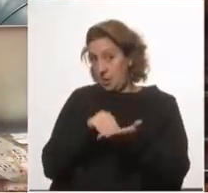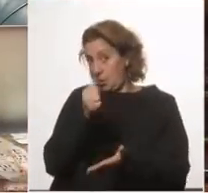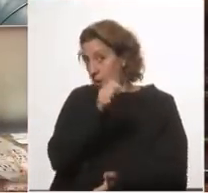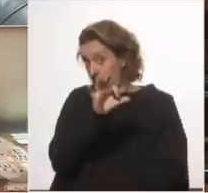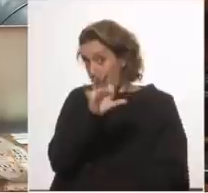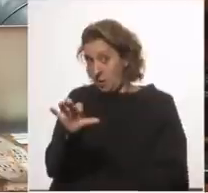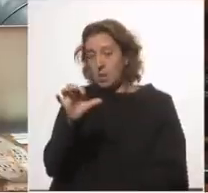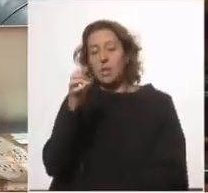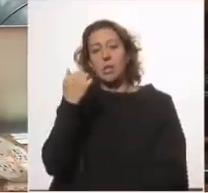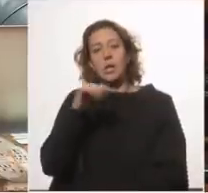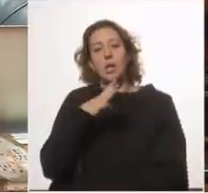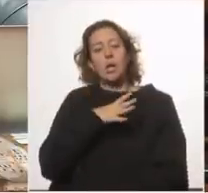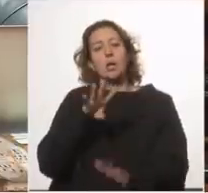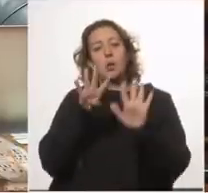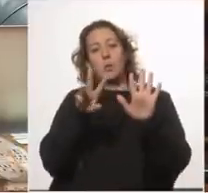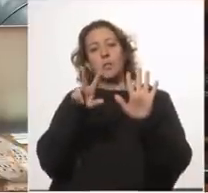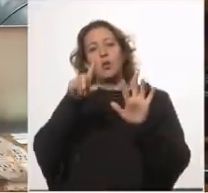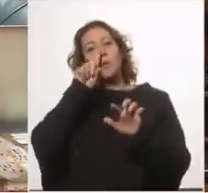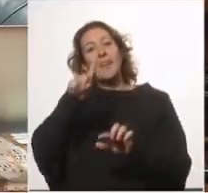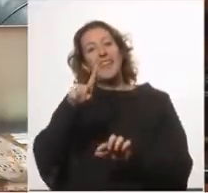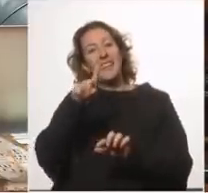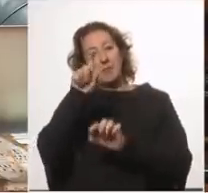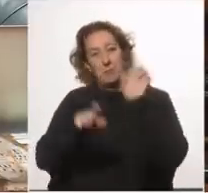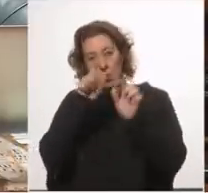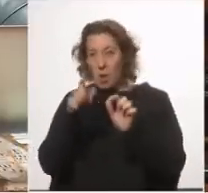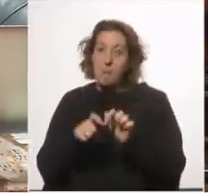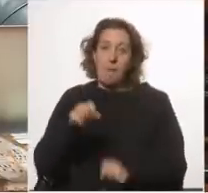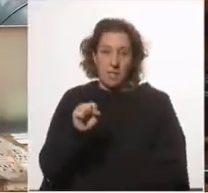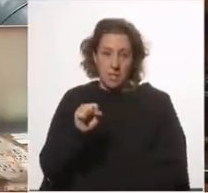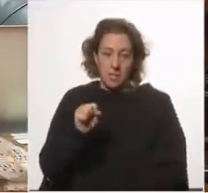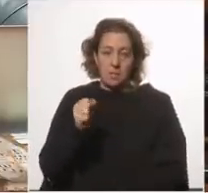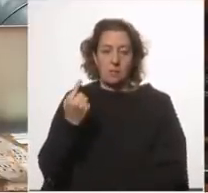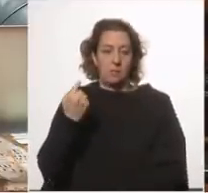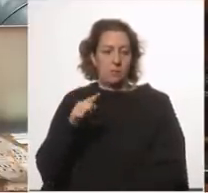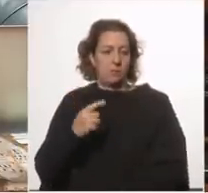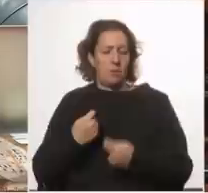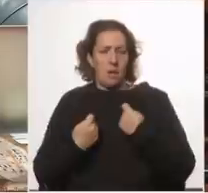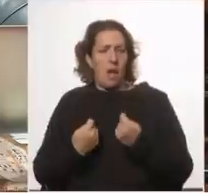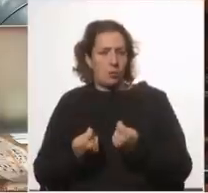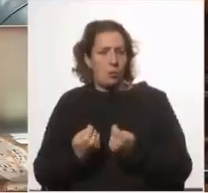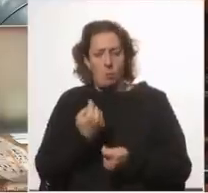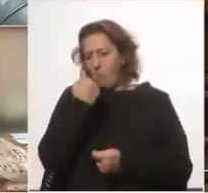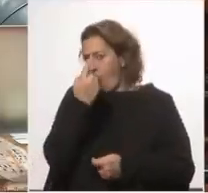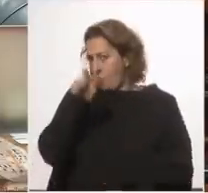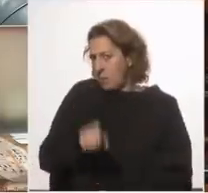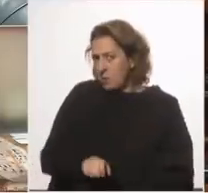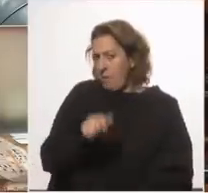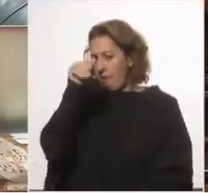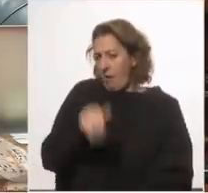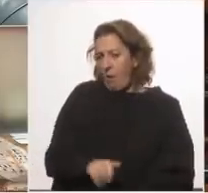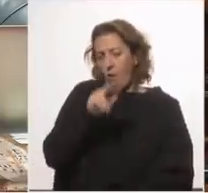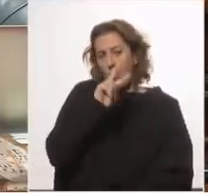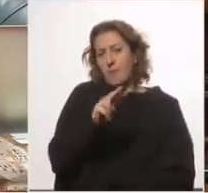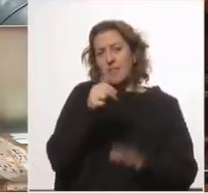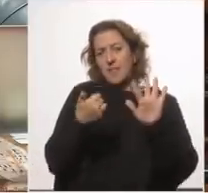seguramente que tiene 98.000 usuarios más por lo tanto el gasto de ACE por usuario bajó de 2